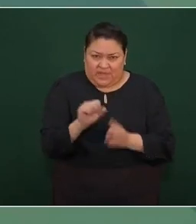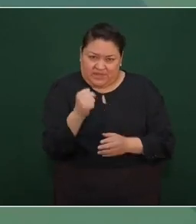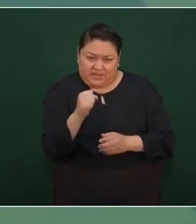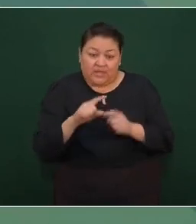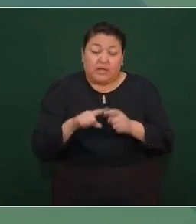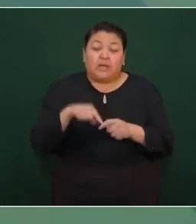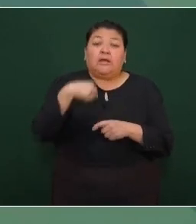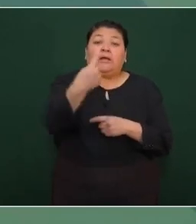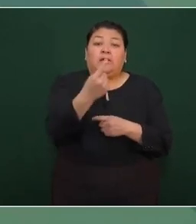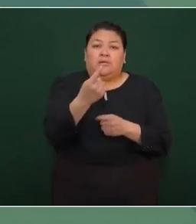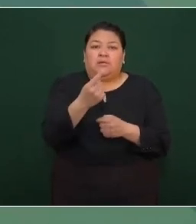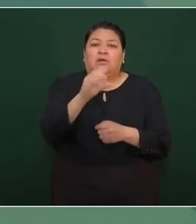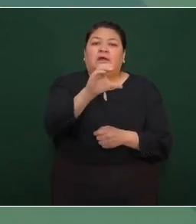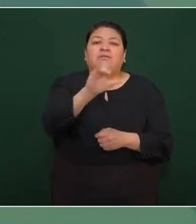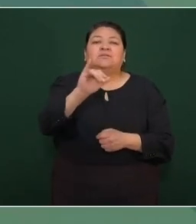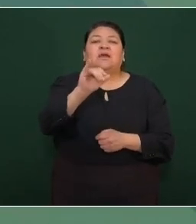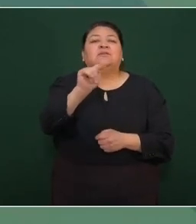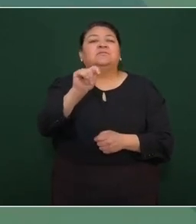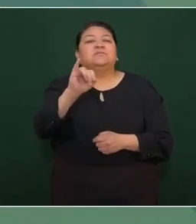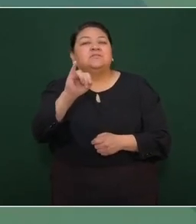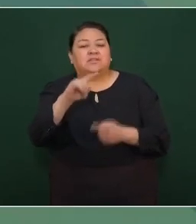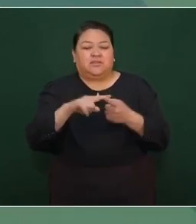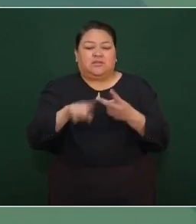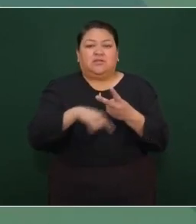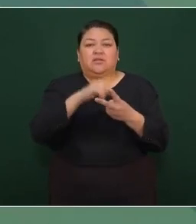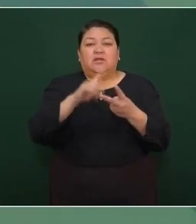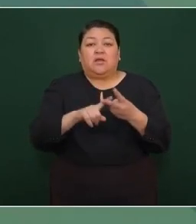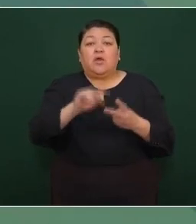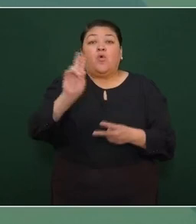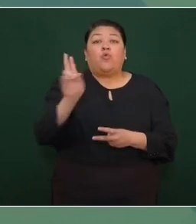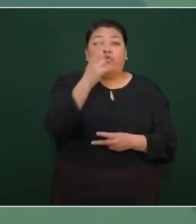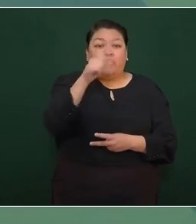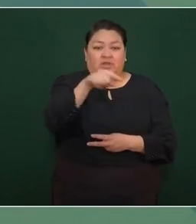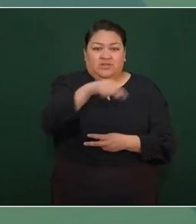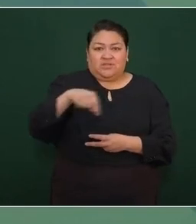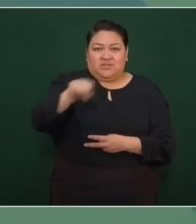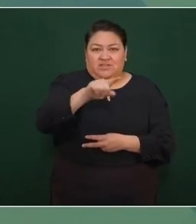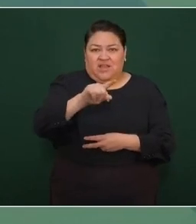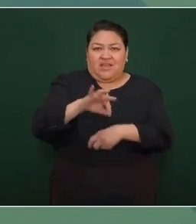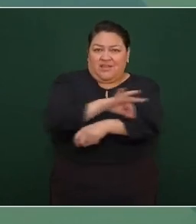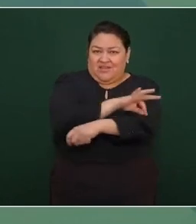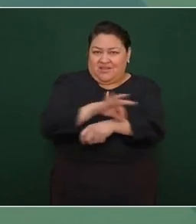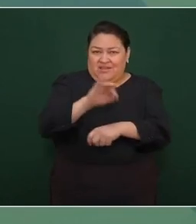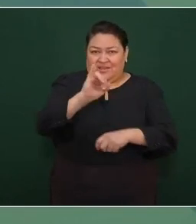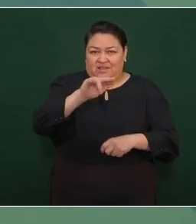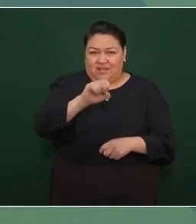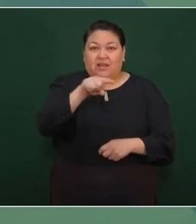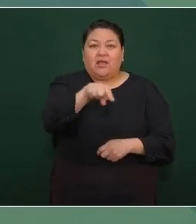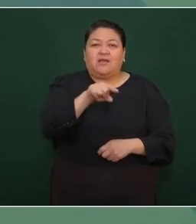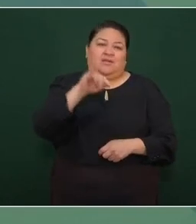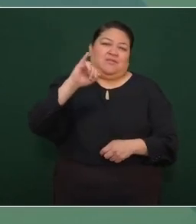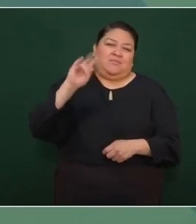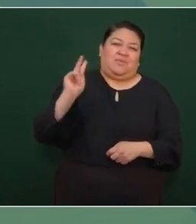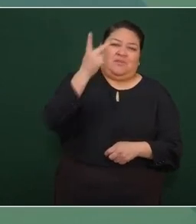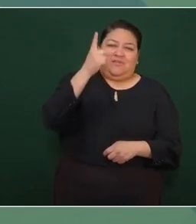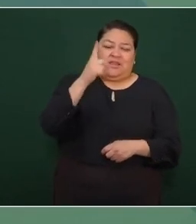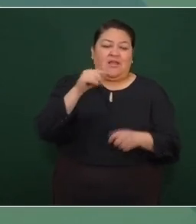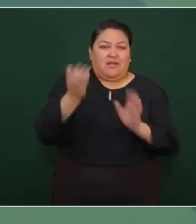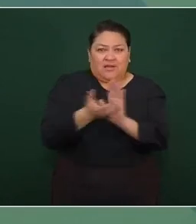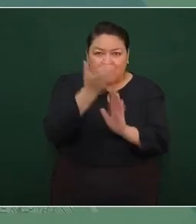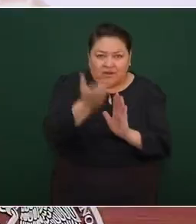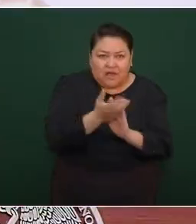inicie la construcción del CECID y la Unidad Profesional Interdisciplinaria de Ingeniería perteneciente al Instituto Politécnico Nacional,